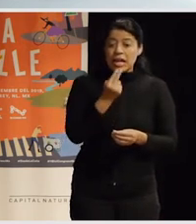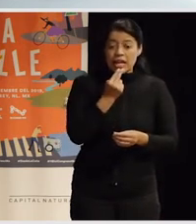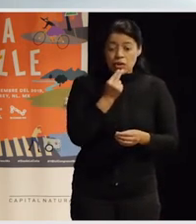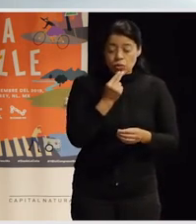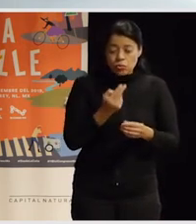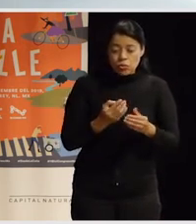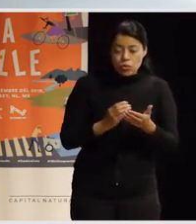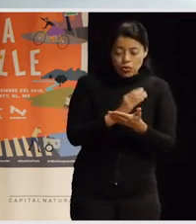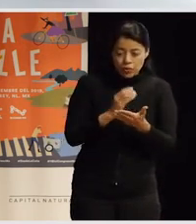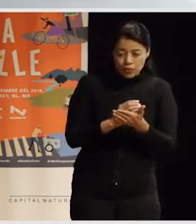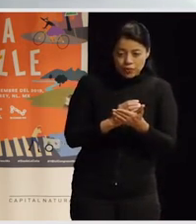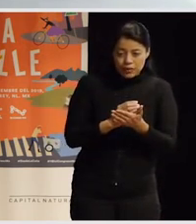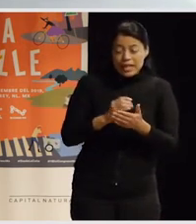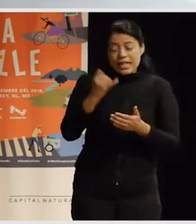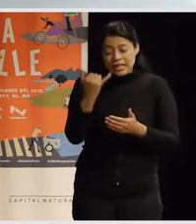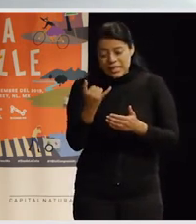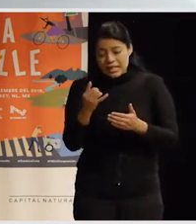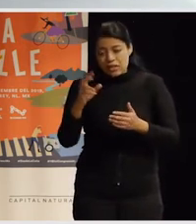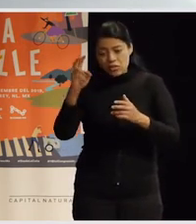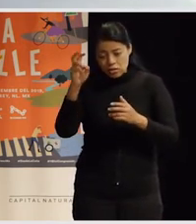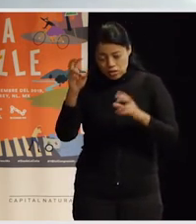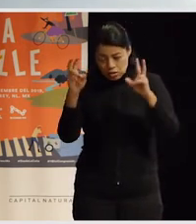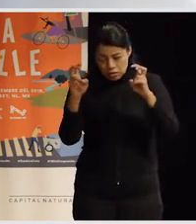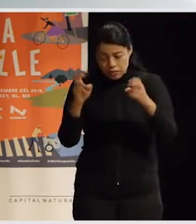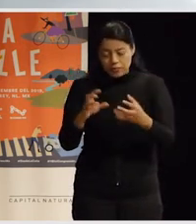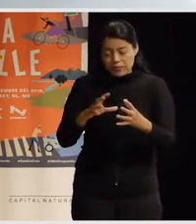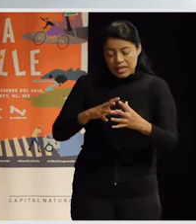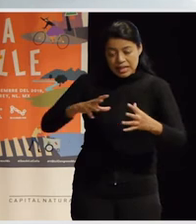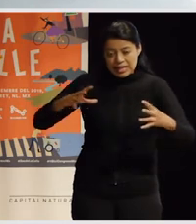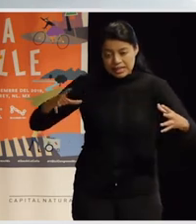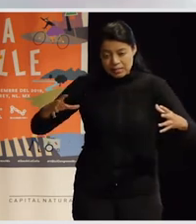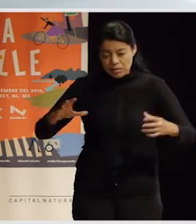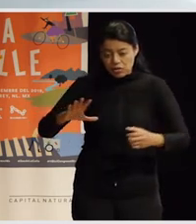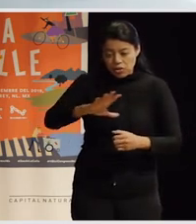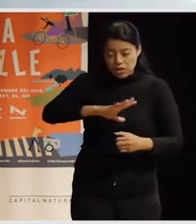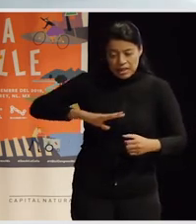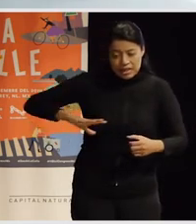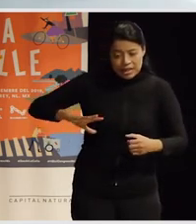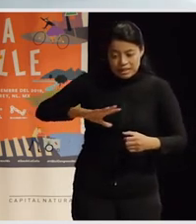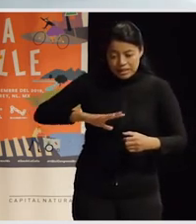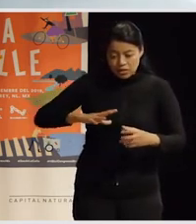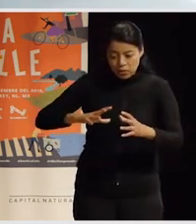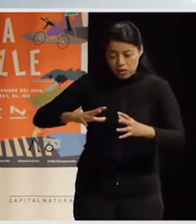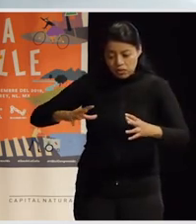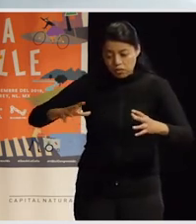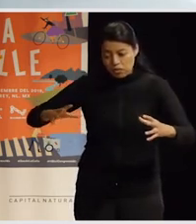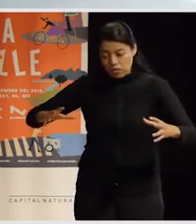¿no? Y el crecimiento, digamos, como el servicio del territorio respecto a las necesidades de las ciudades, ¿no?